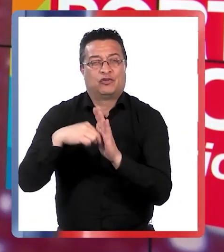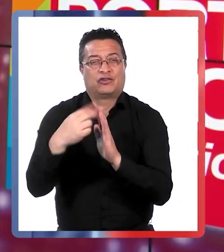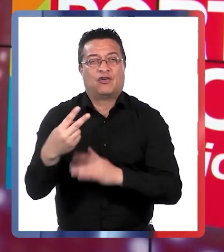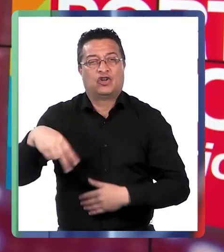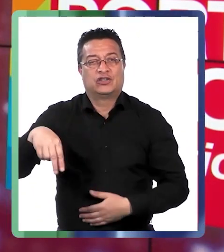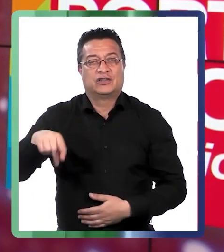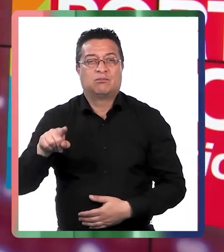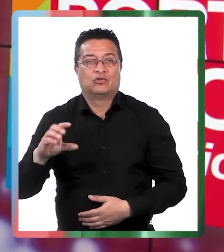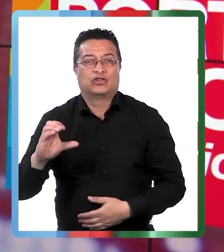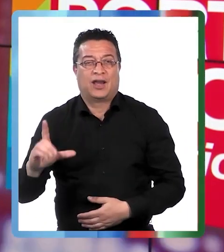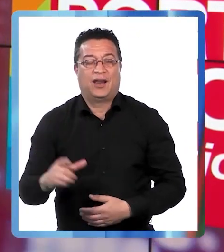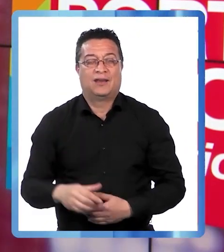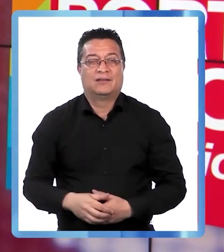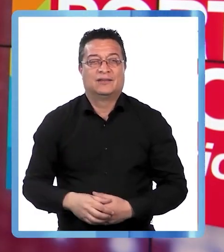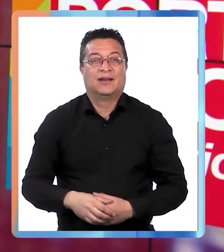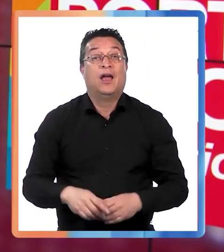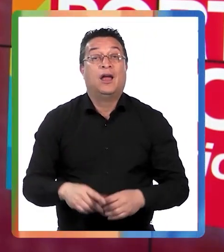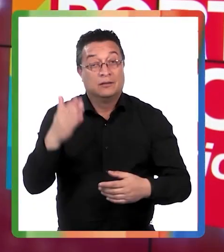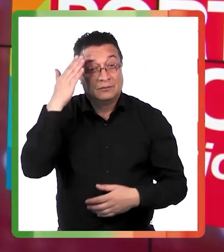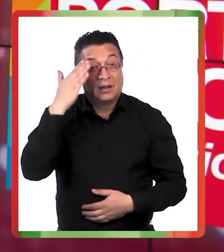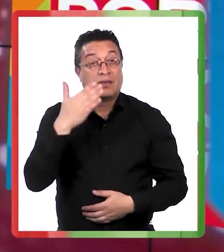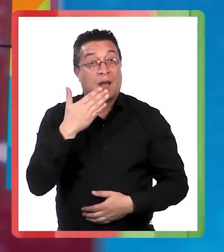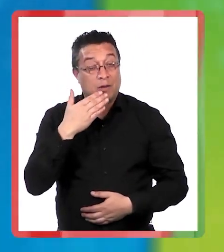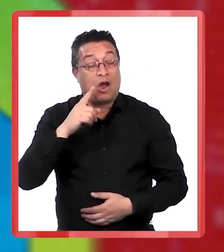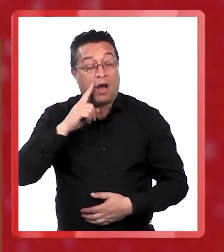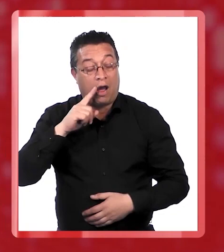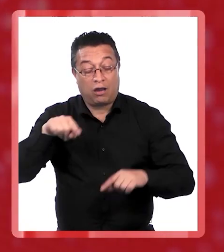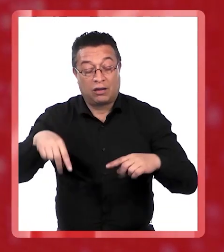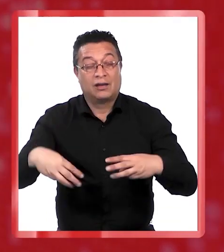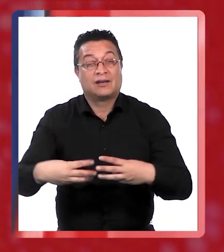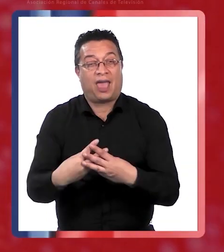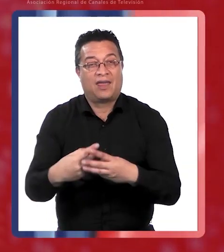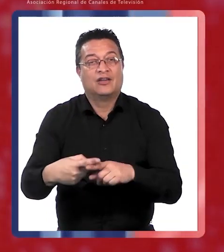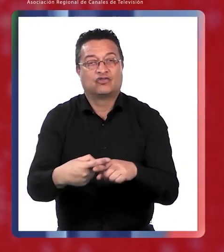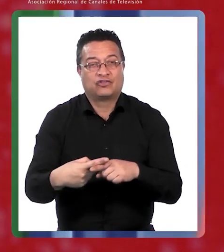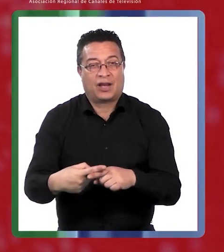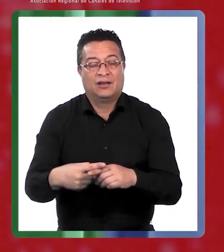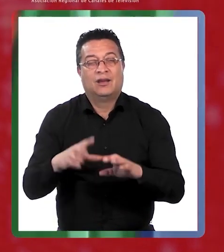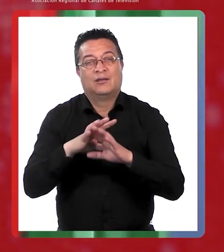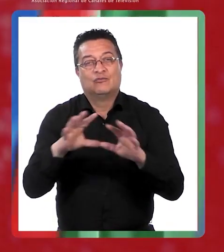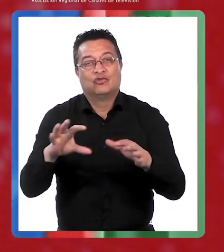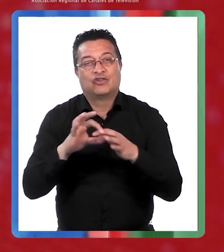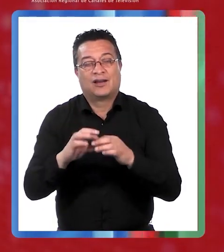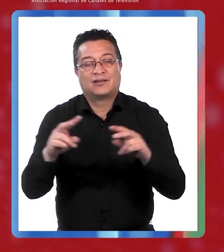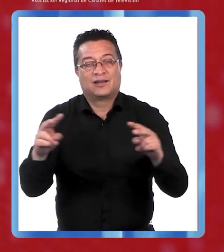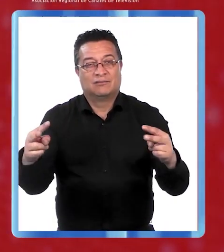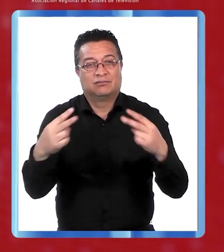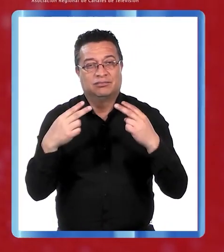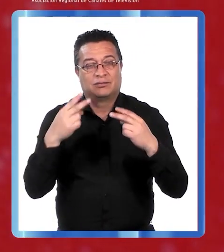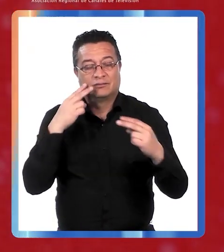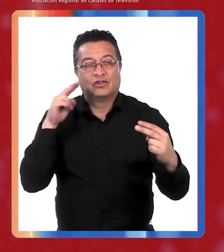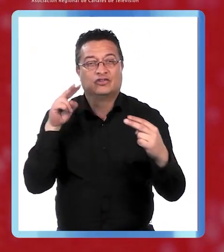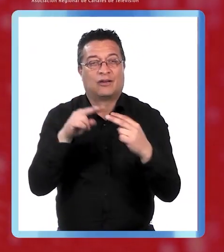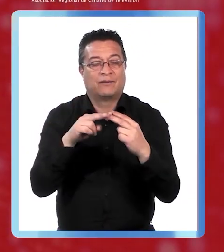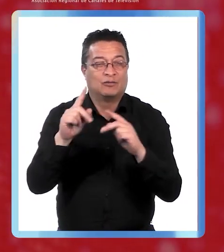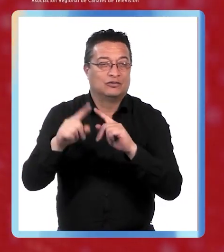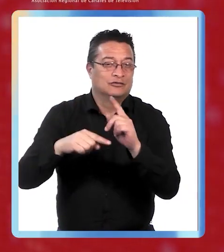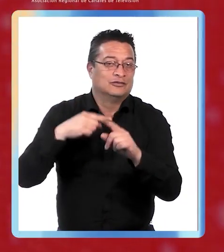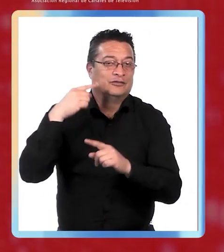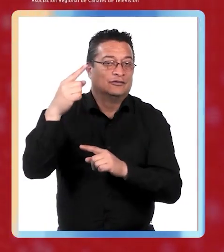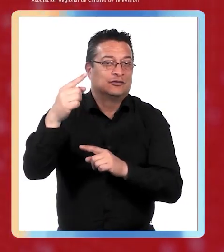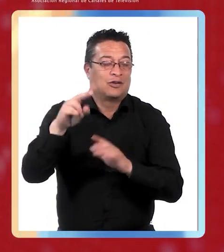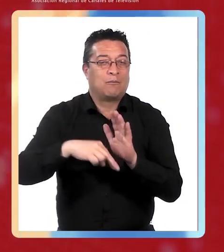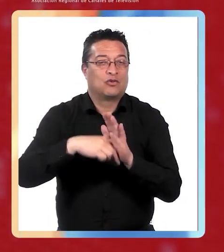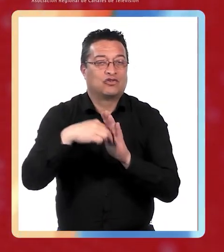.portavoznoticias.cl Y recuerden que también nos pueden encontrar en nuestras redes sociales Muchas gracias por acompañarnos y nos vemos